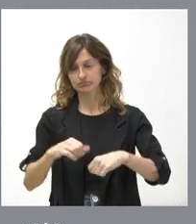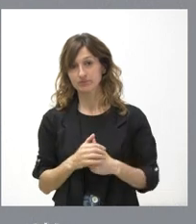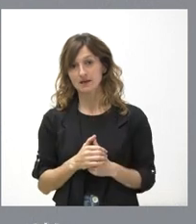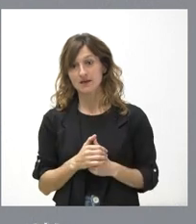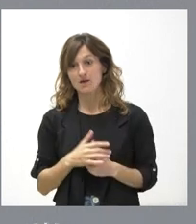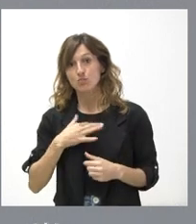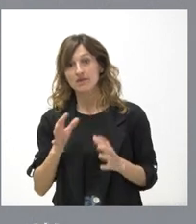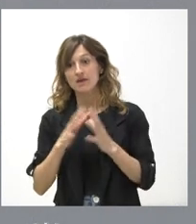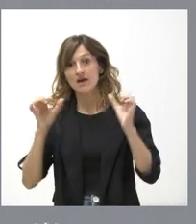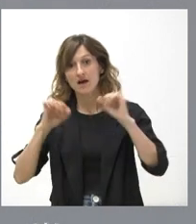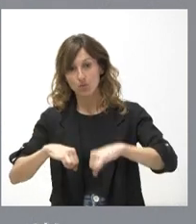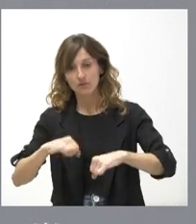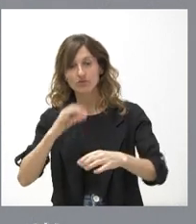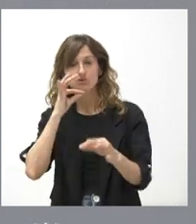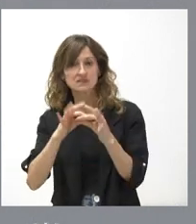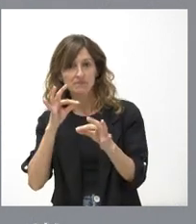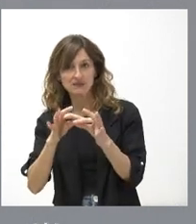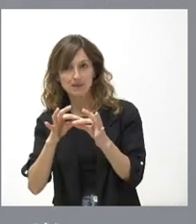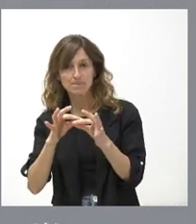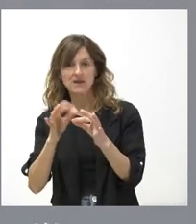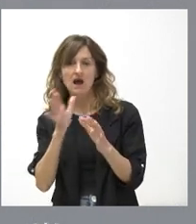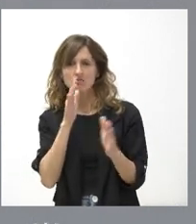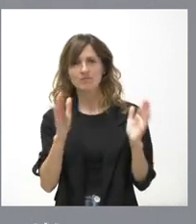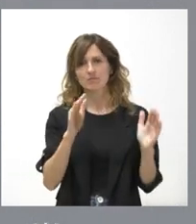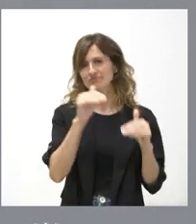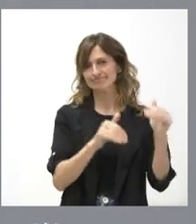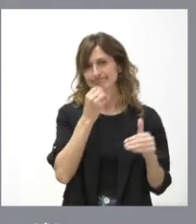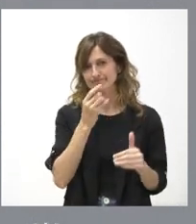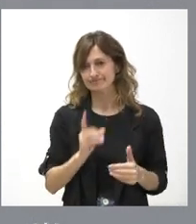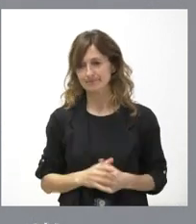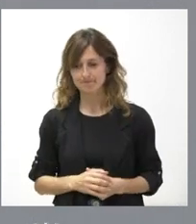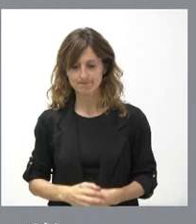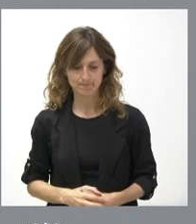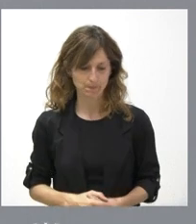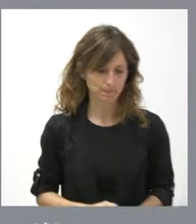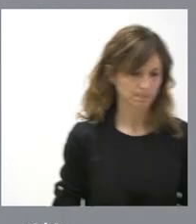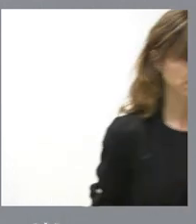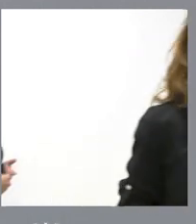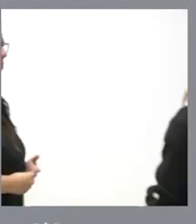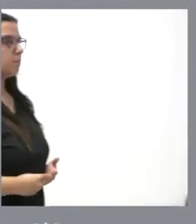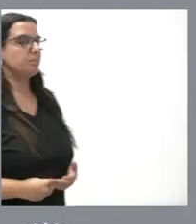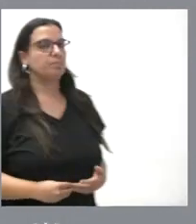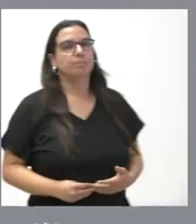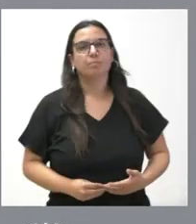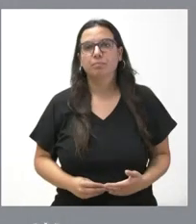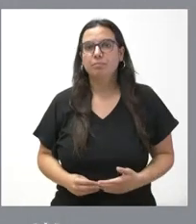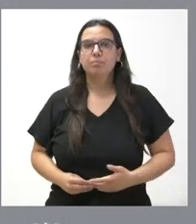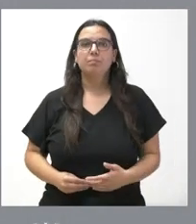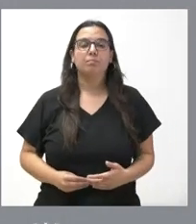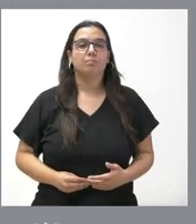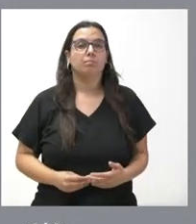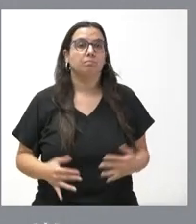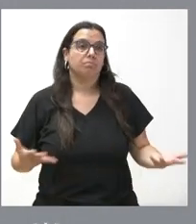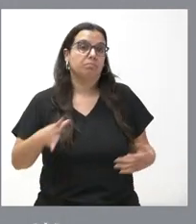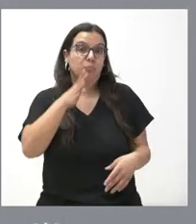acuerdo sea más fácil en septiembre que en un momento electoral como el presente. Desde ese punto de vista, ese es el ánimo que nos mueve. Y eso